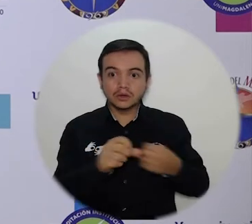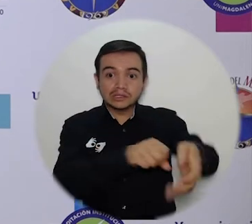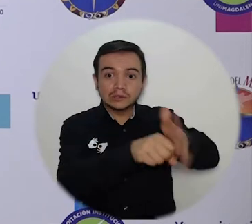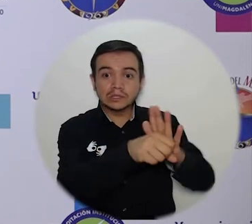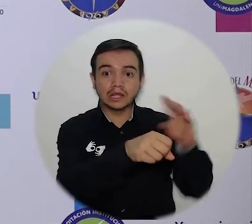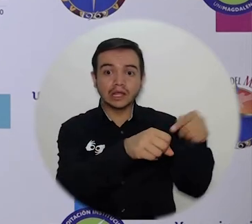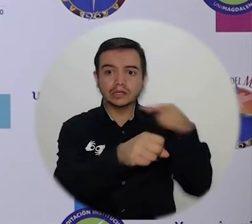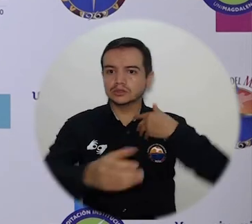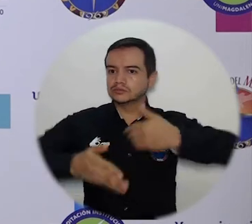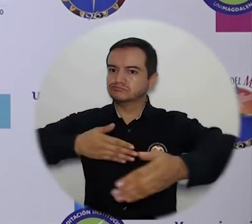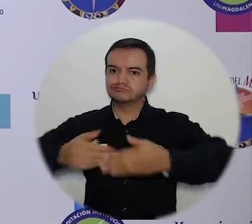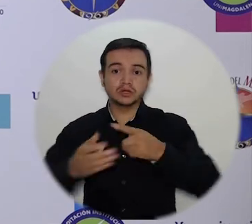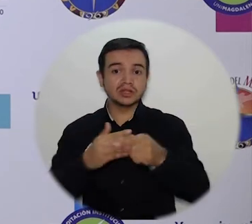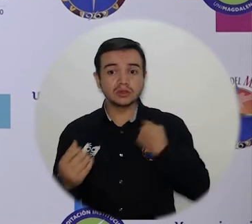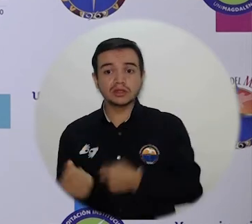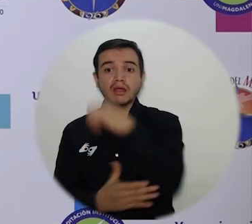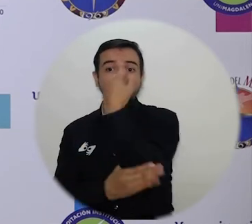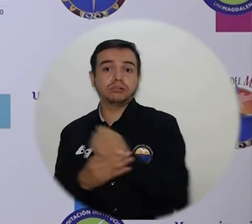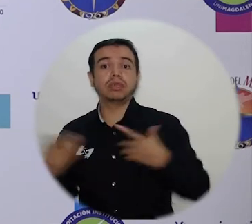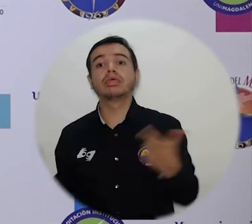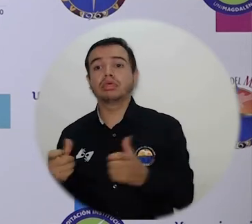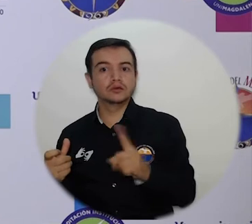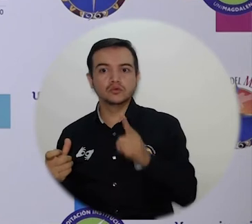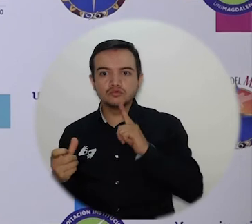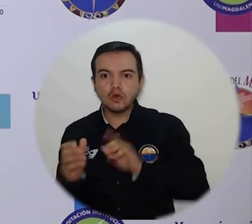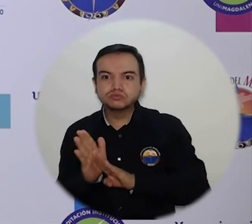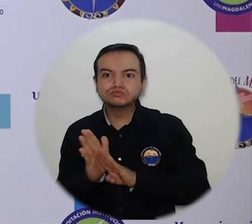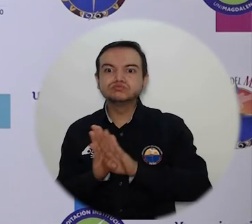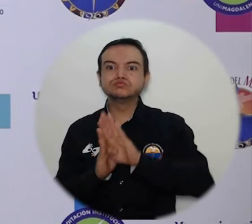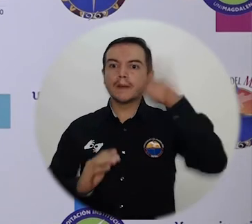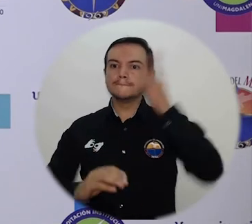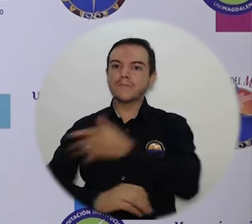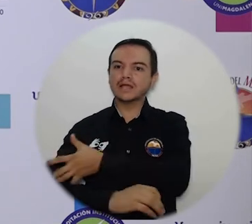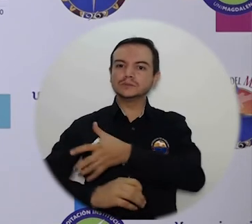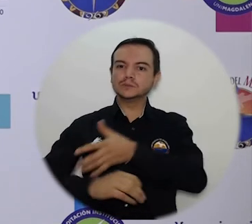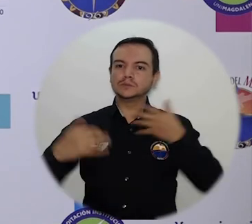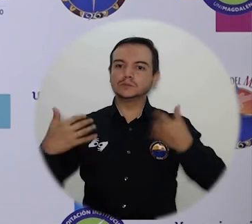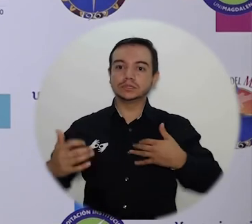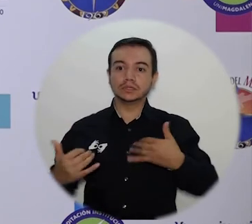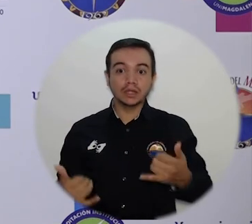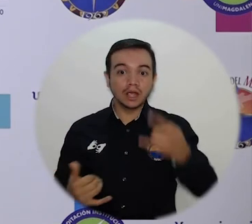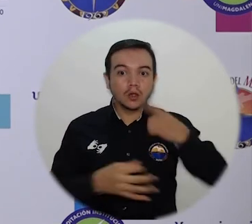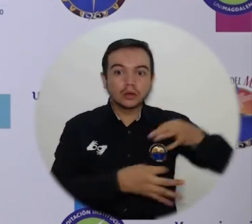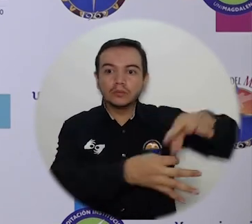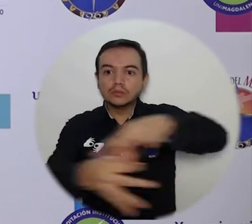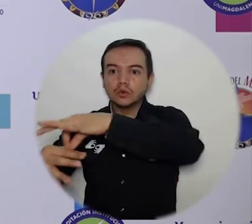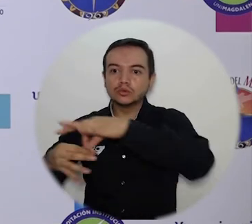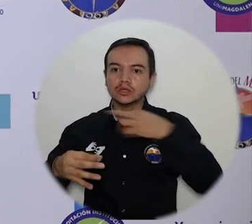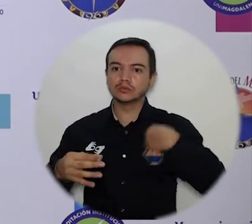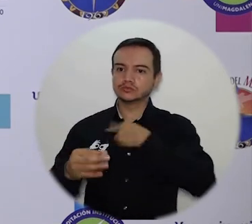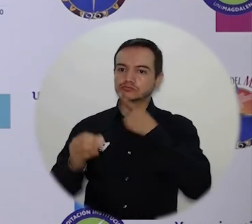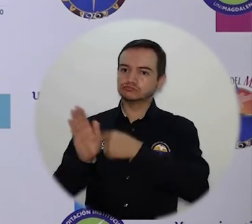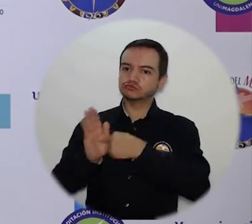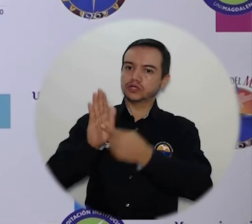potencializarnos aún más. Esta consulta que terminó dio un mensaje contundente hacia el país, hacia la región. La Universidad